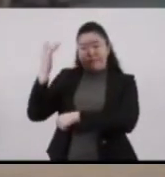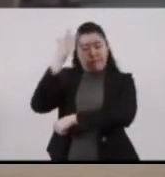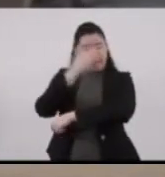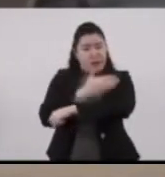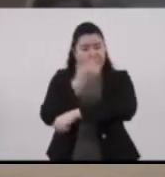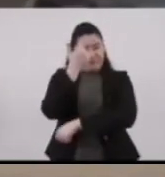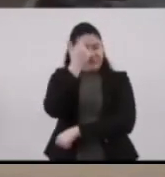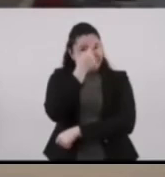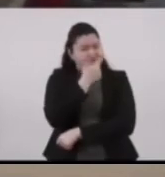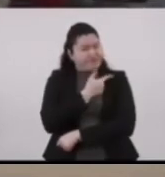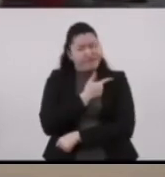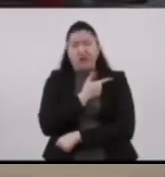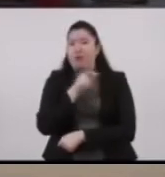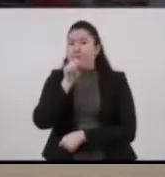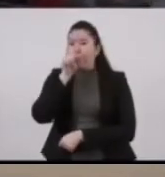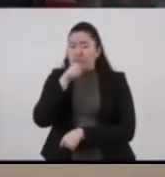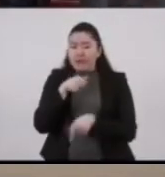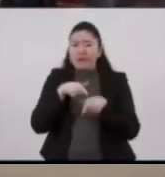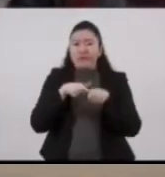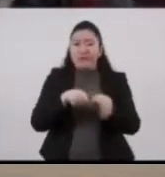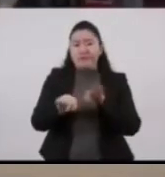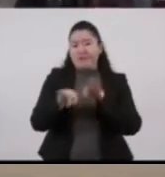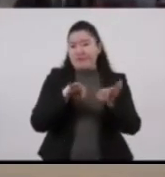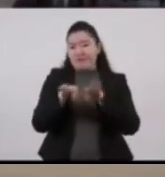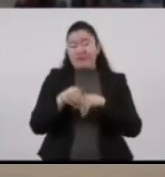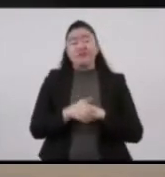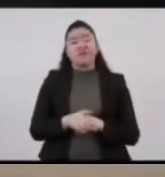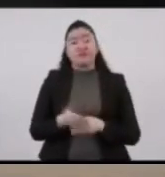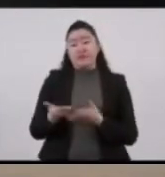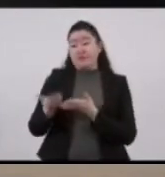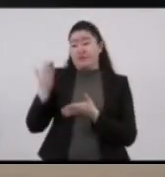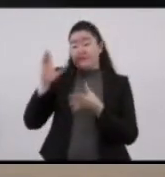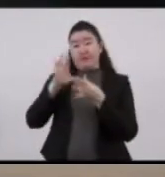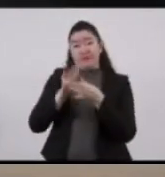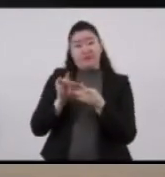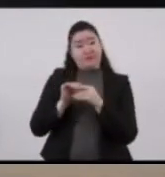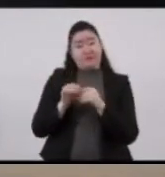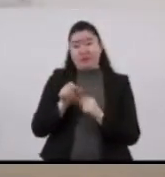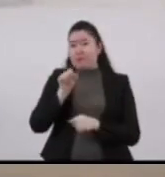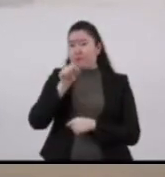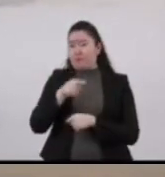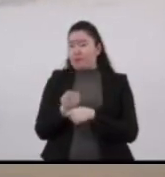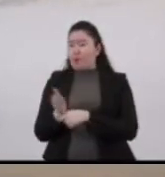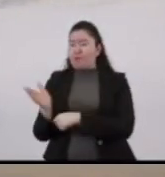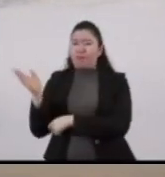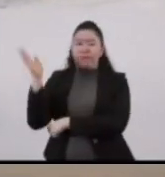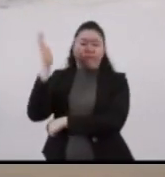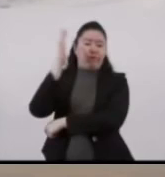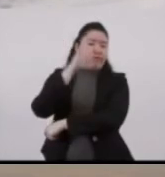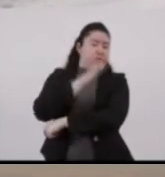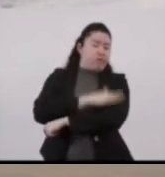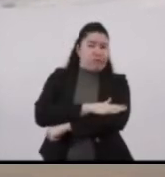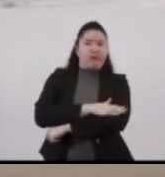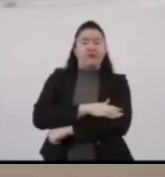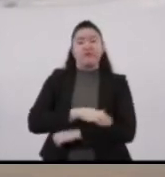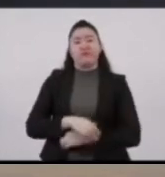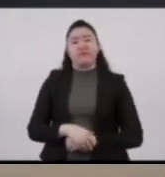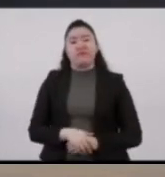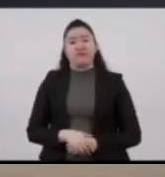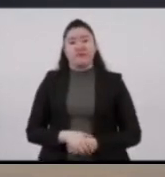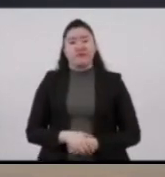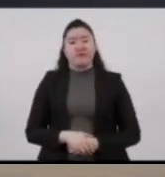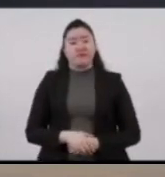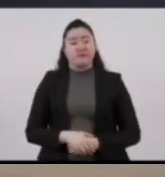y como informé hace un momento es de manera continua trabajando 24 horas.